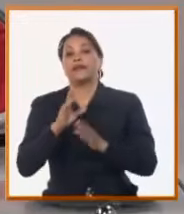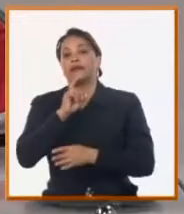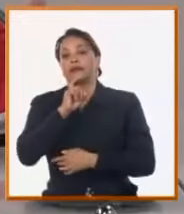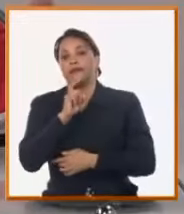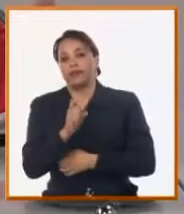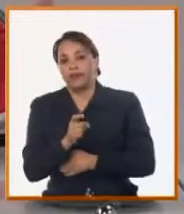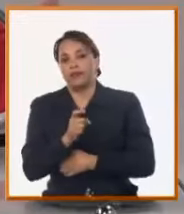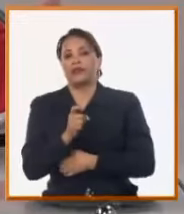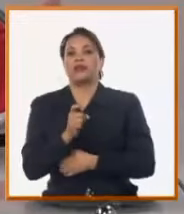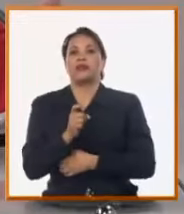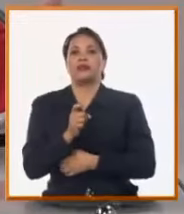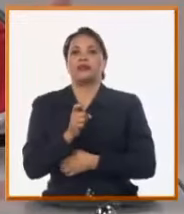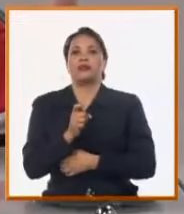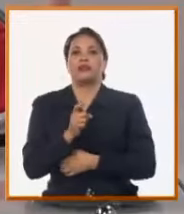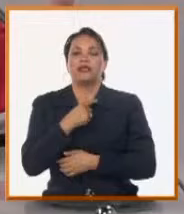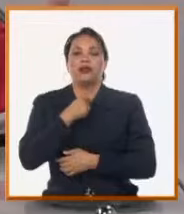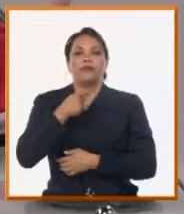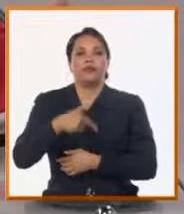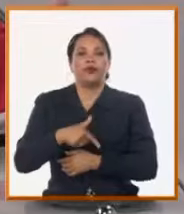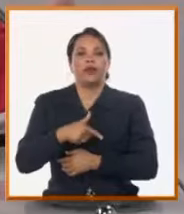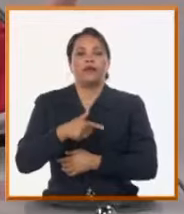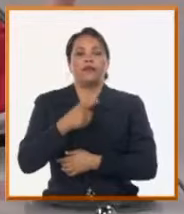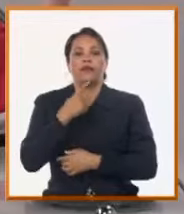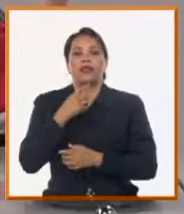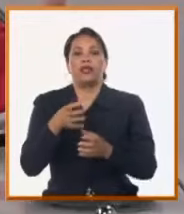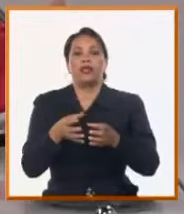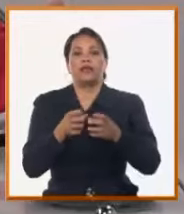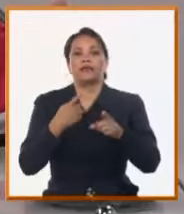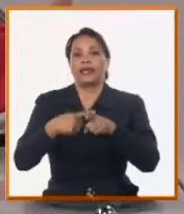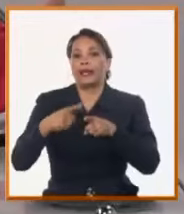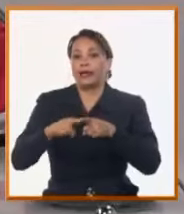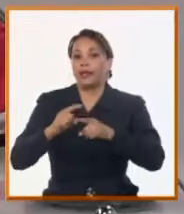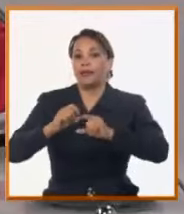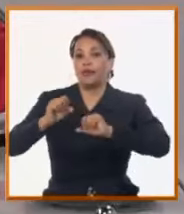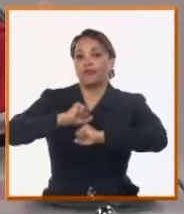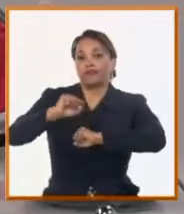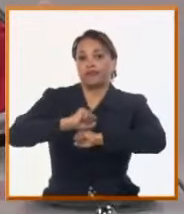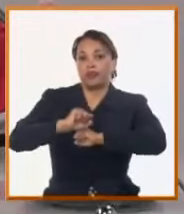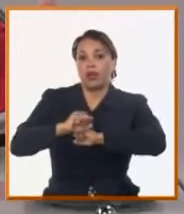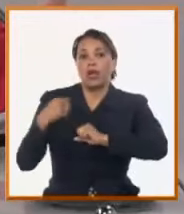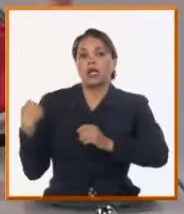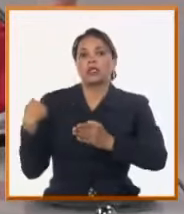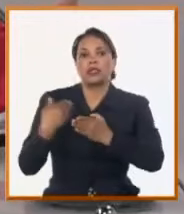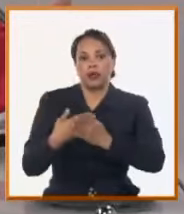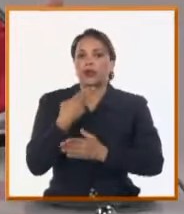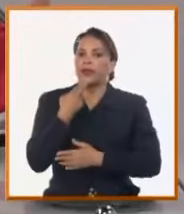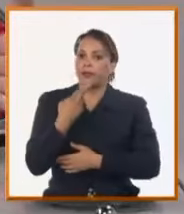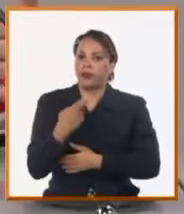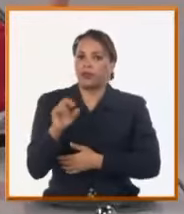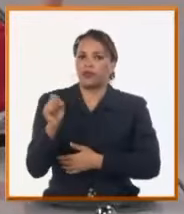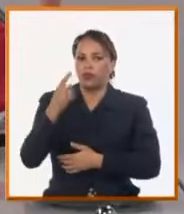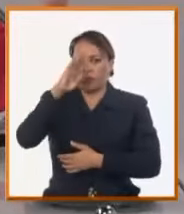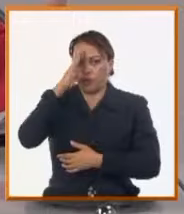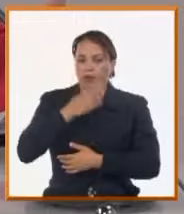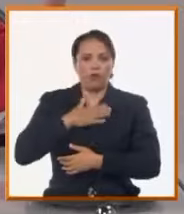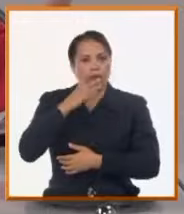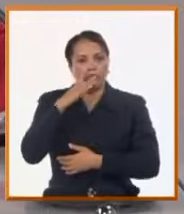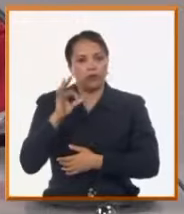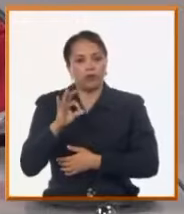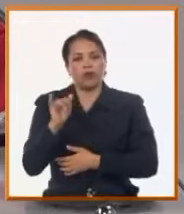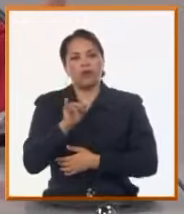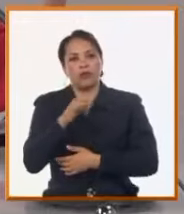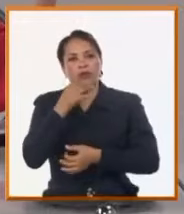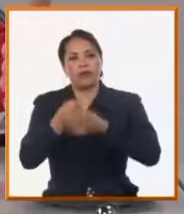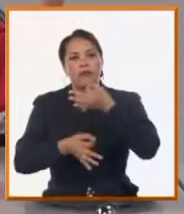con la situación de los equipos bombeos, que en este momento se está teniendo una respuesta no solo para el país, sino también la Habana. Hemos explicado en algunas